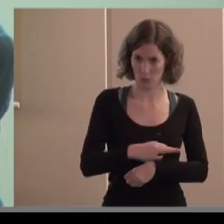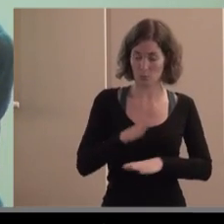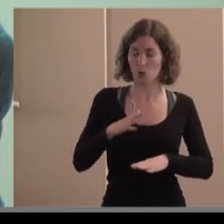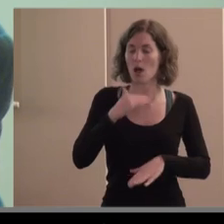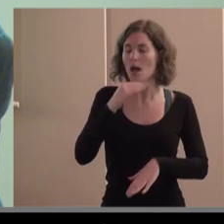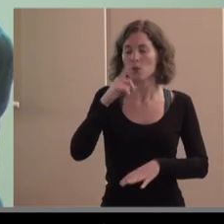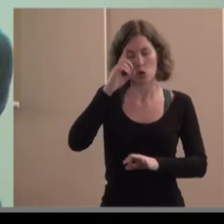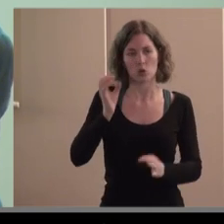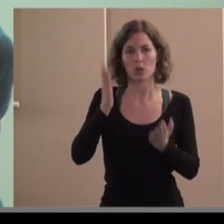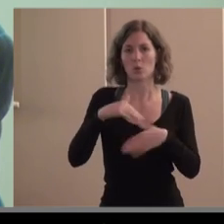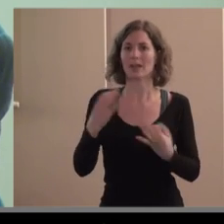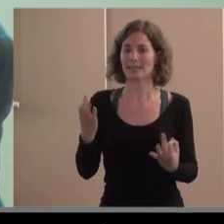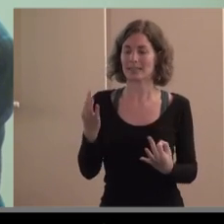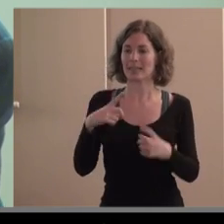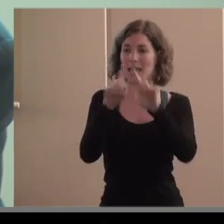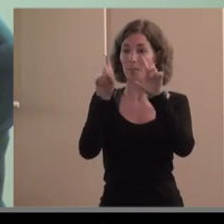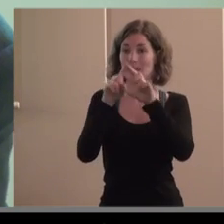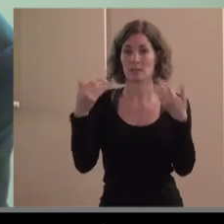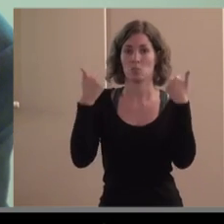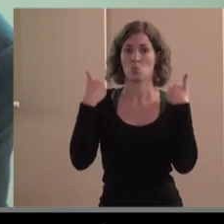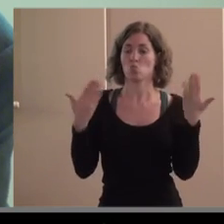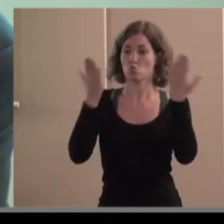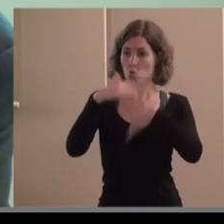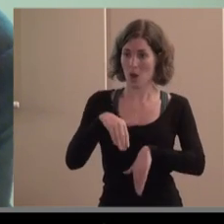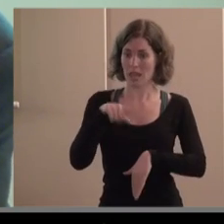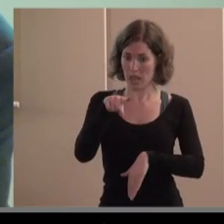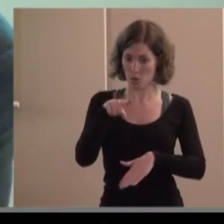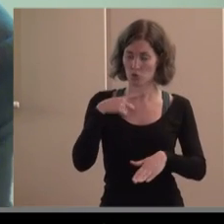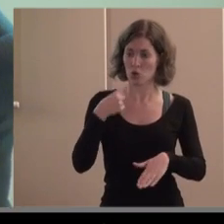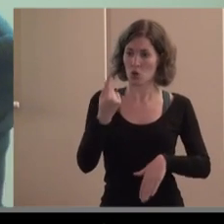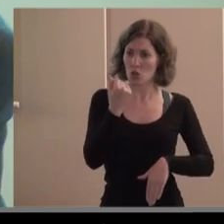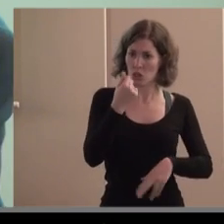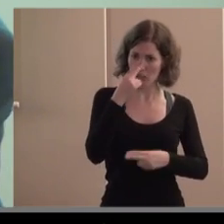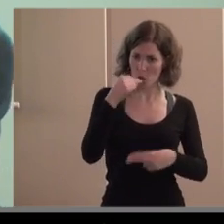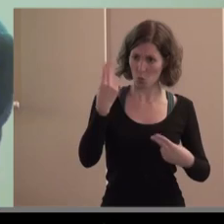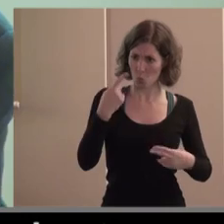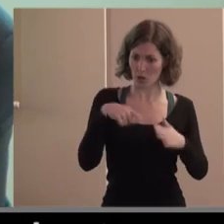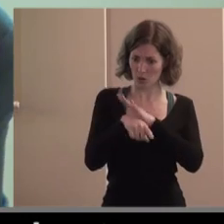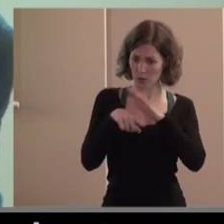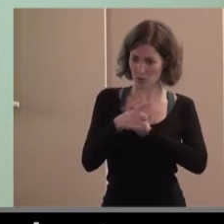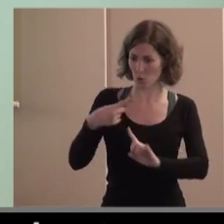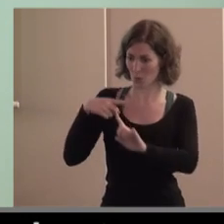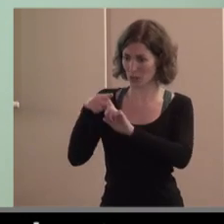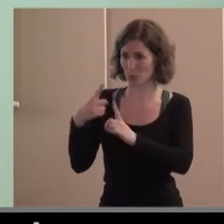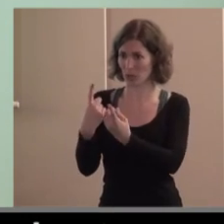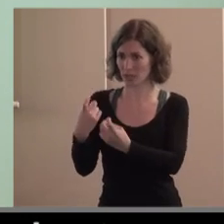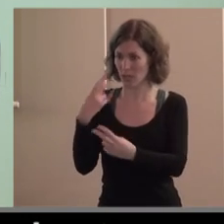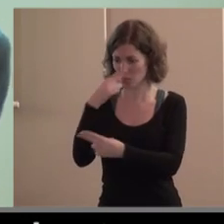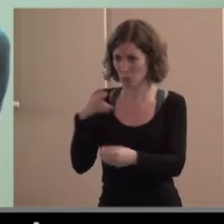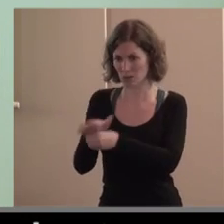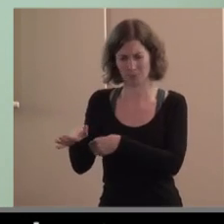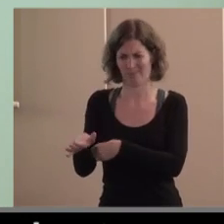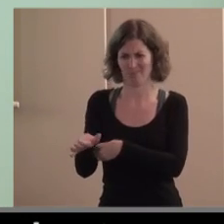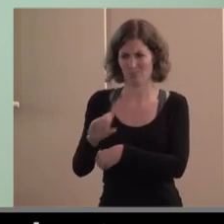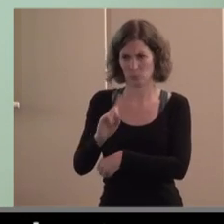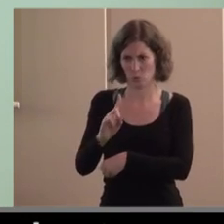pudiera entrar a gestionar fondos públicos para desarrollar políticas públicas bueno pues vamos esto las grandes empresas que también